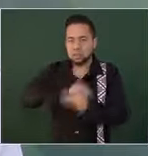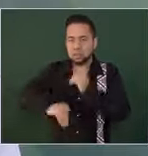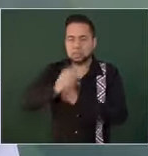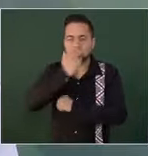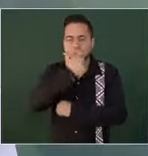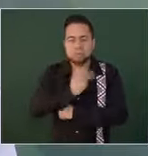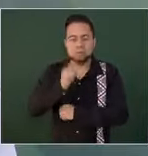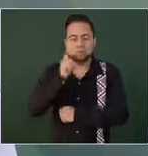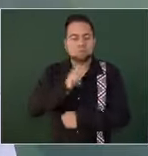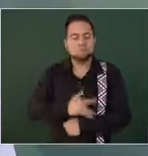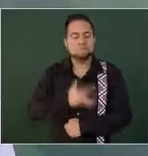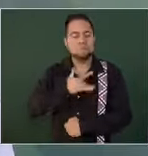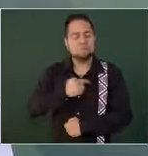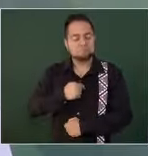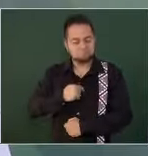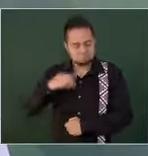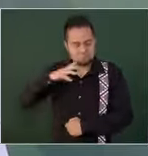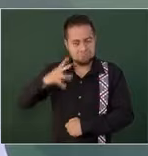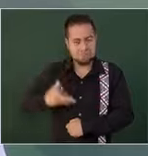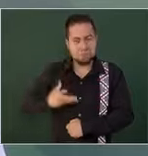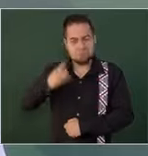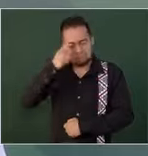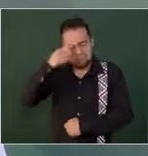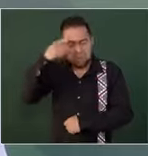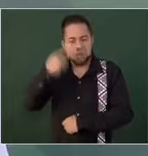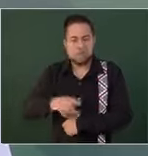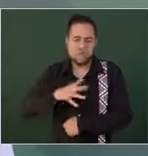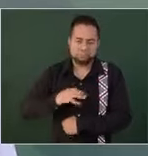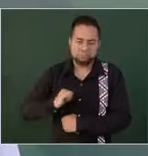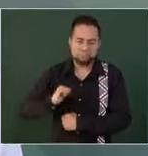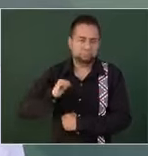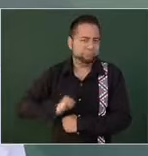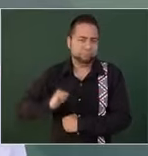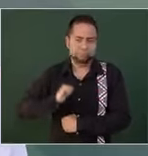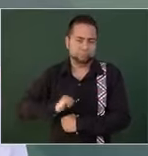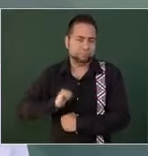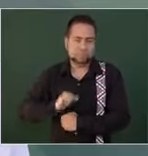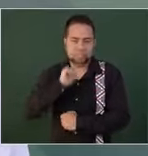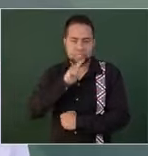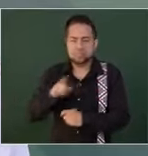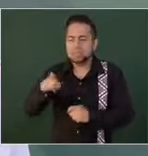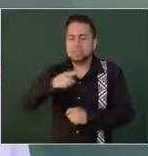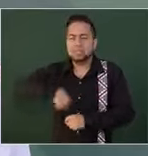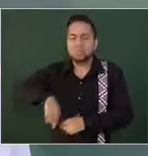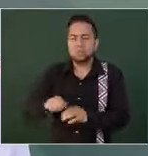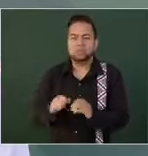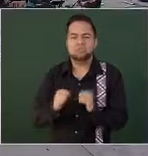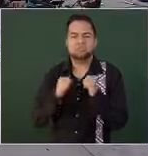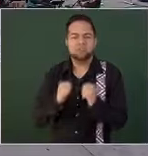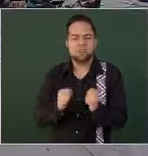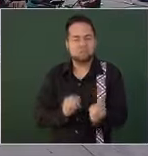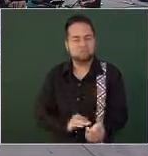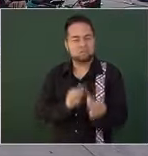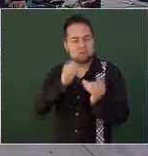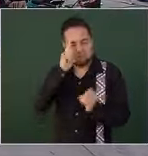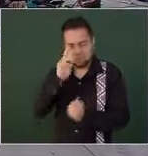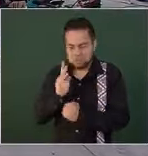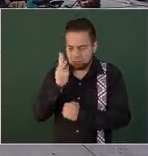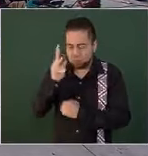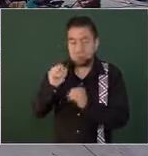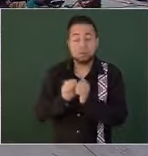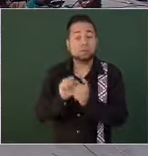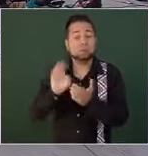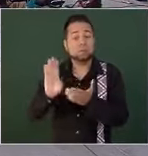sentamos orgullo por nuestras raíces ancestrales y florezcamos con fuerza hacia un futuro con